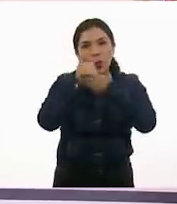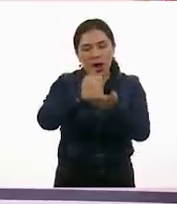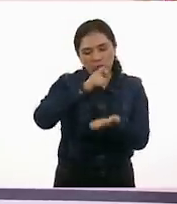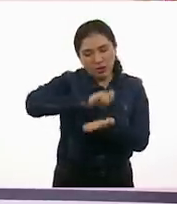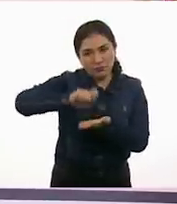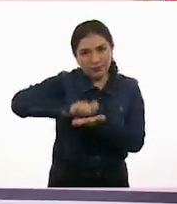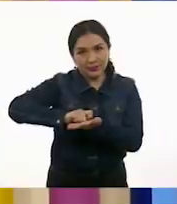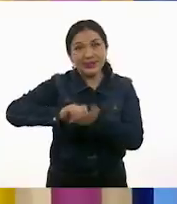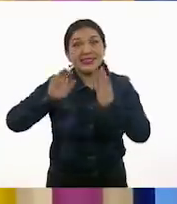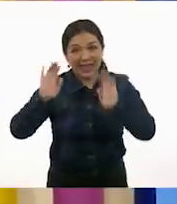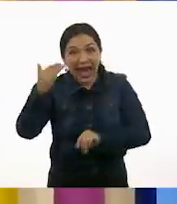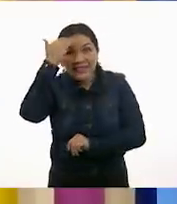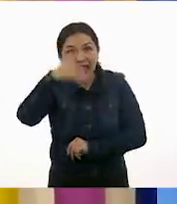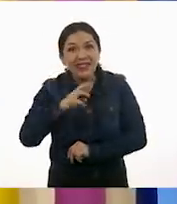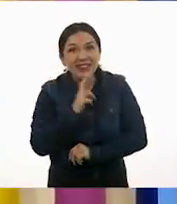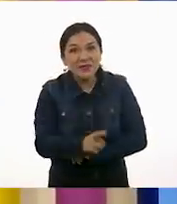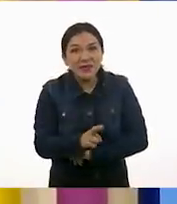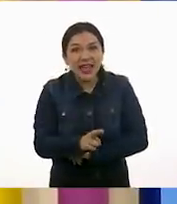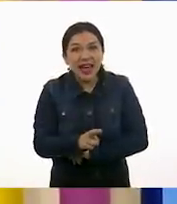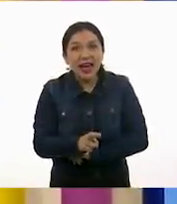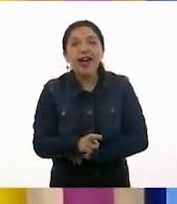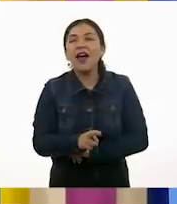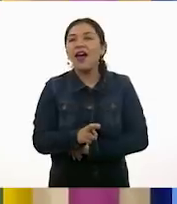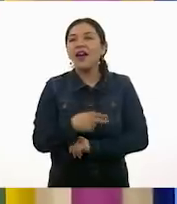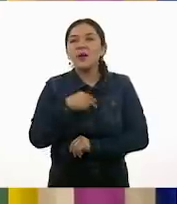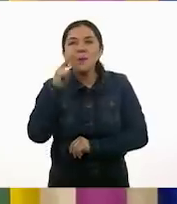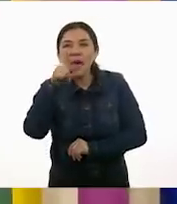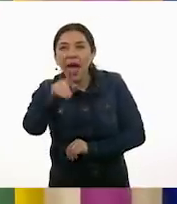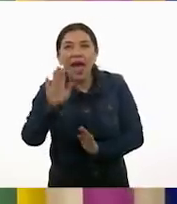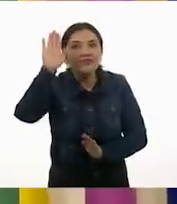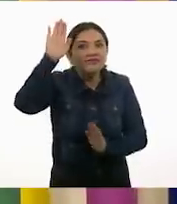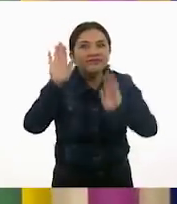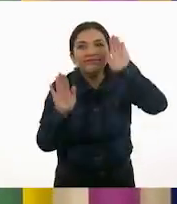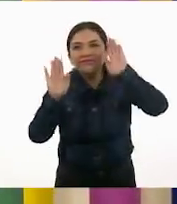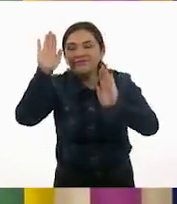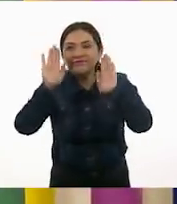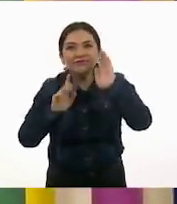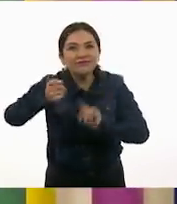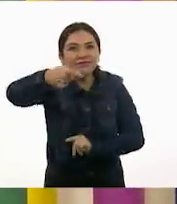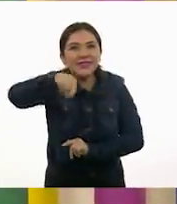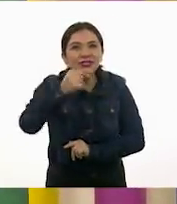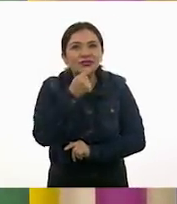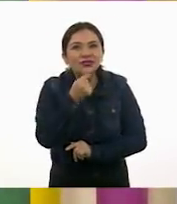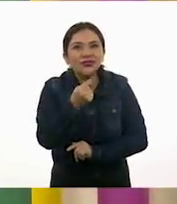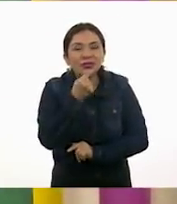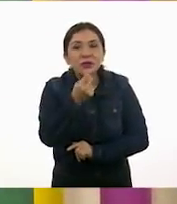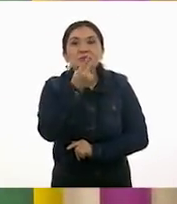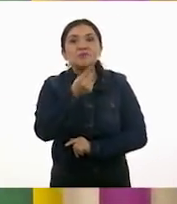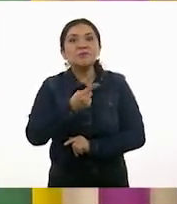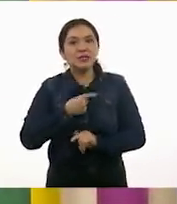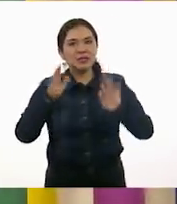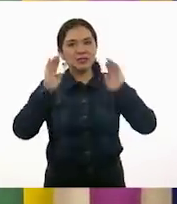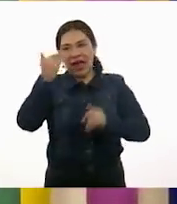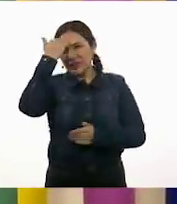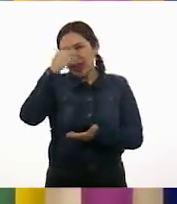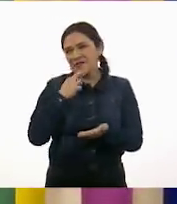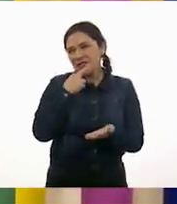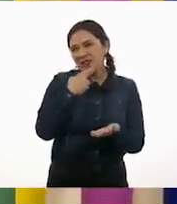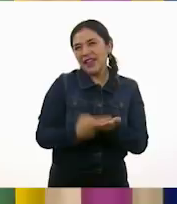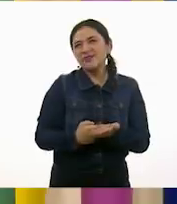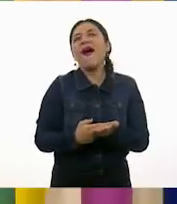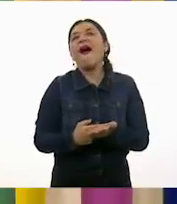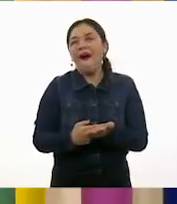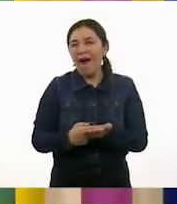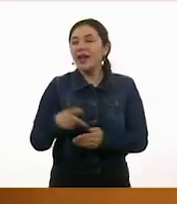¿Lo tienes? Veo manos alzadas de algunos niños que nos están diciendo que ya tienen la respuesta.